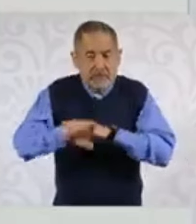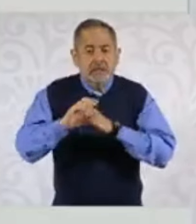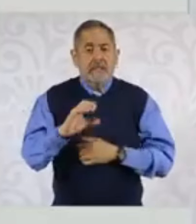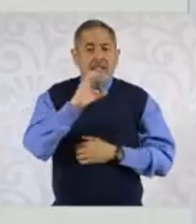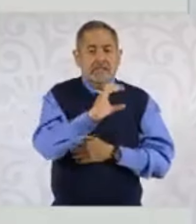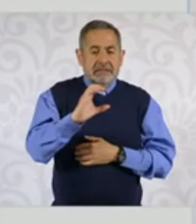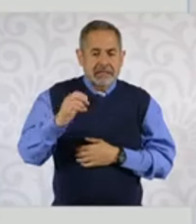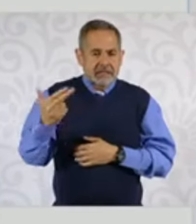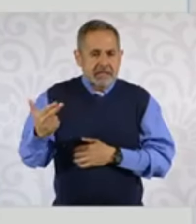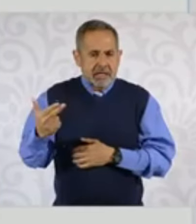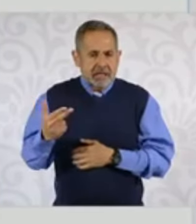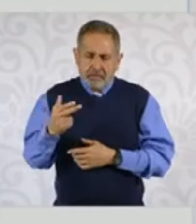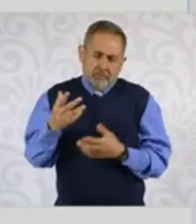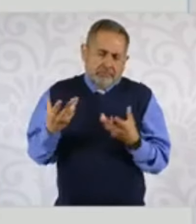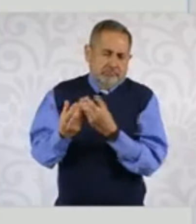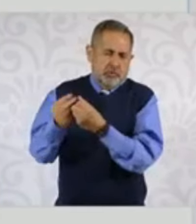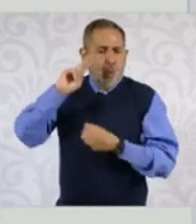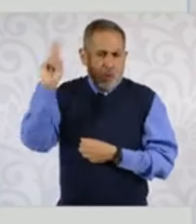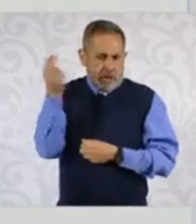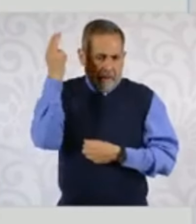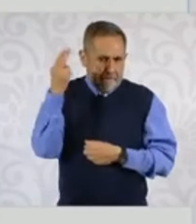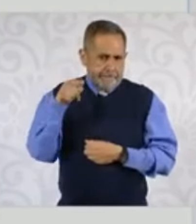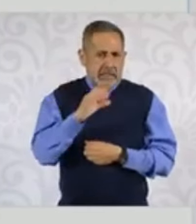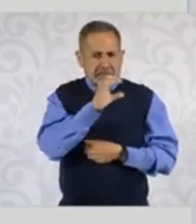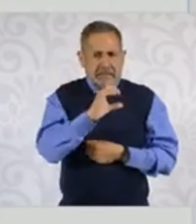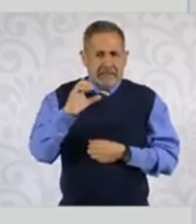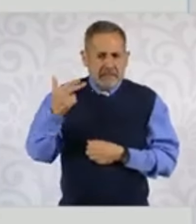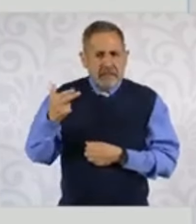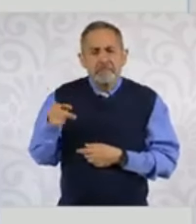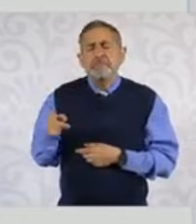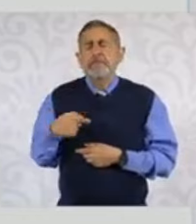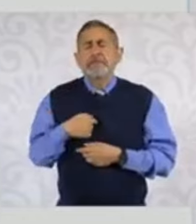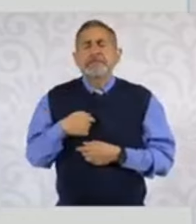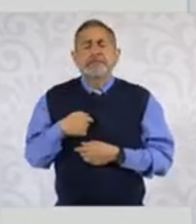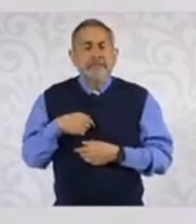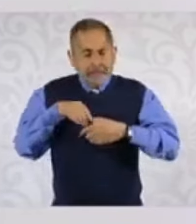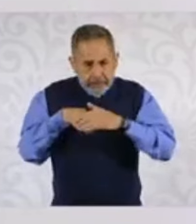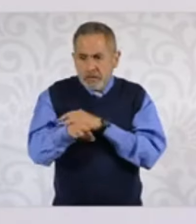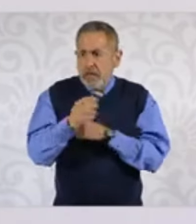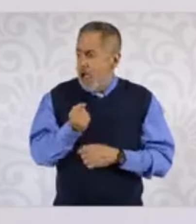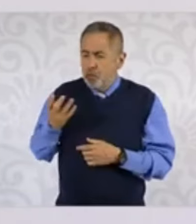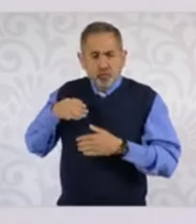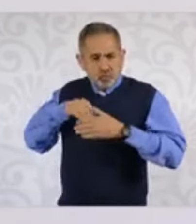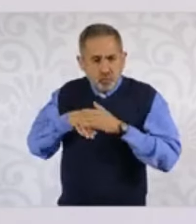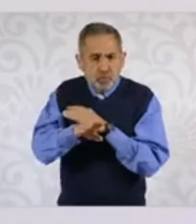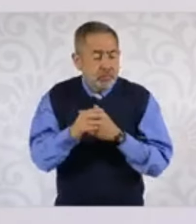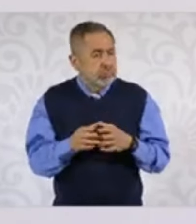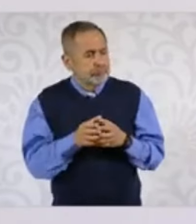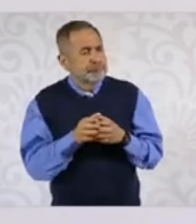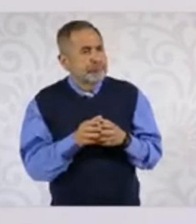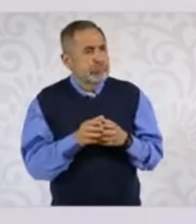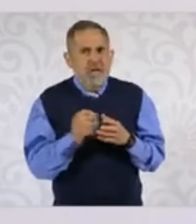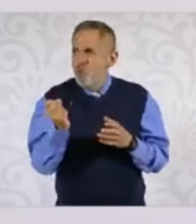esto aplica para ustedes quienes van a recibir aparte de su pensión del bienestar, van a